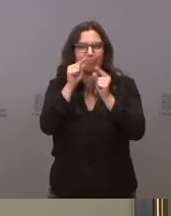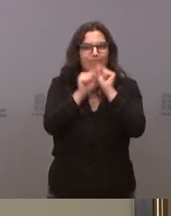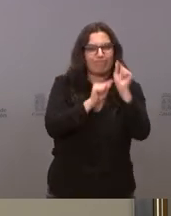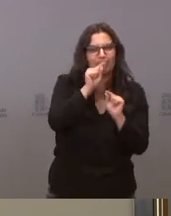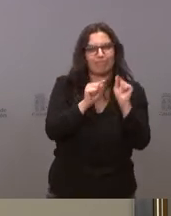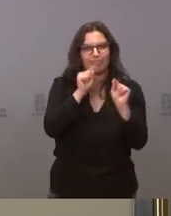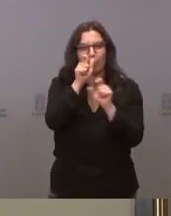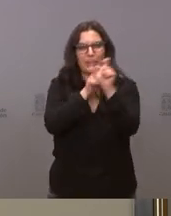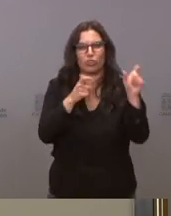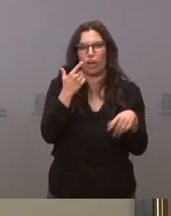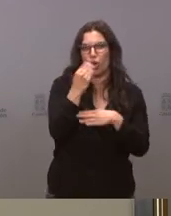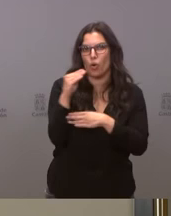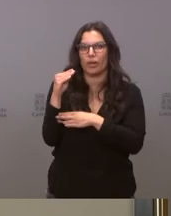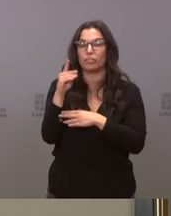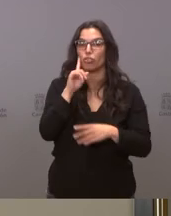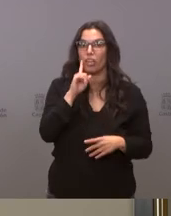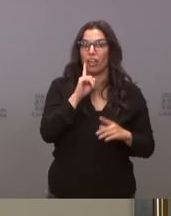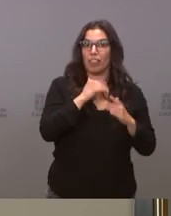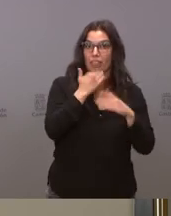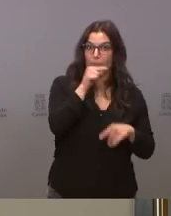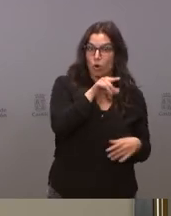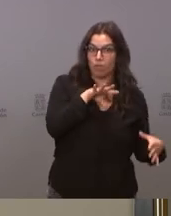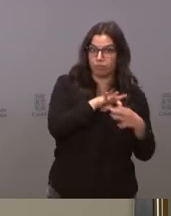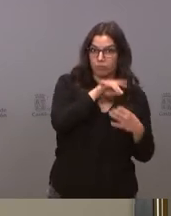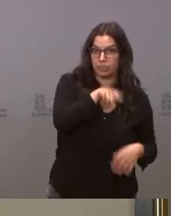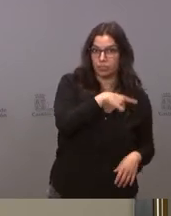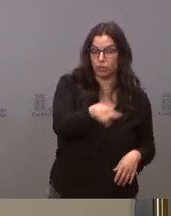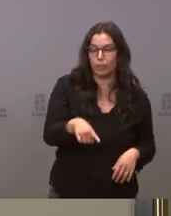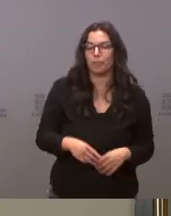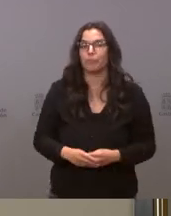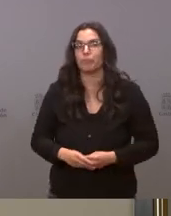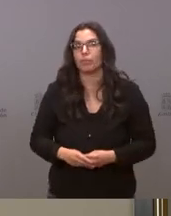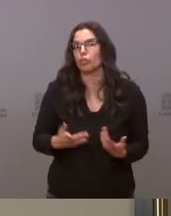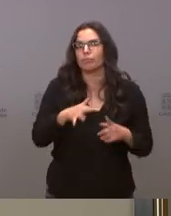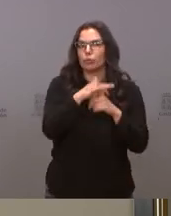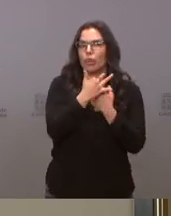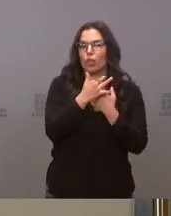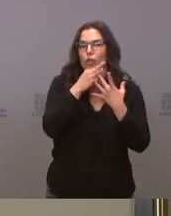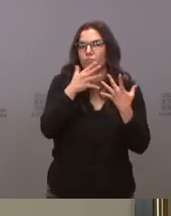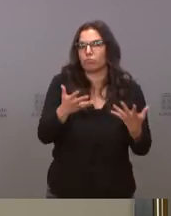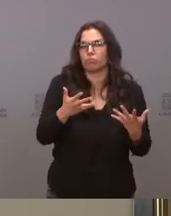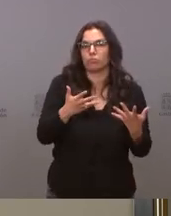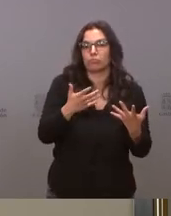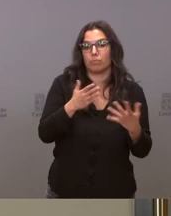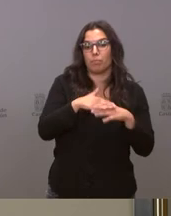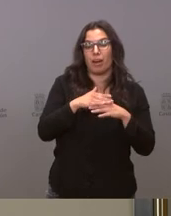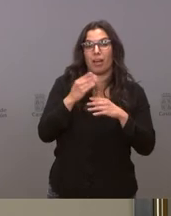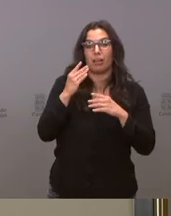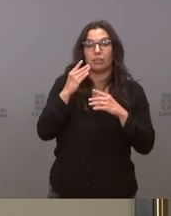de personas más jóvenes no sé si Zamora está entre esas provincias y cómo se sitúa antes del posible paso al